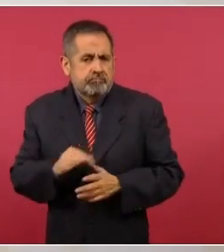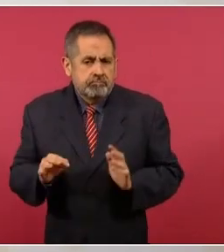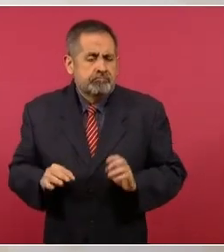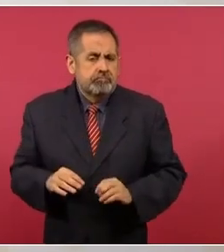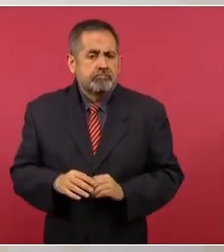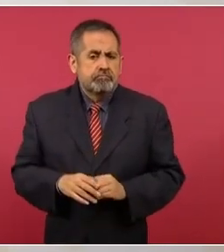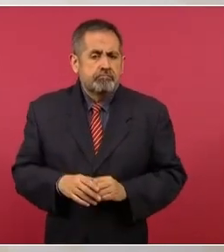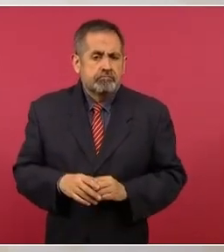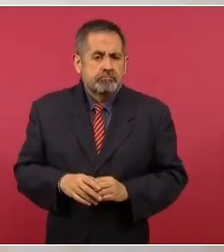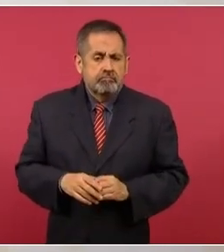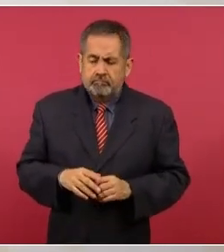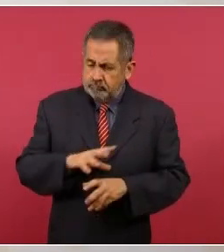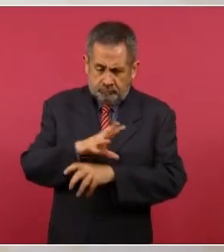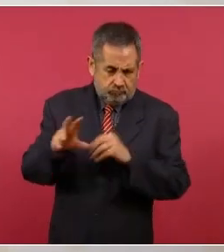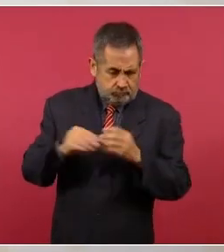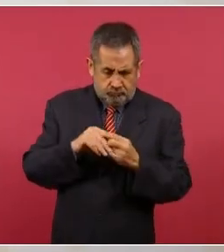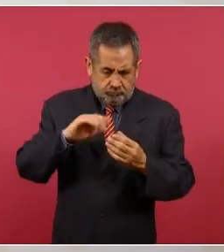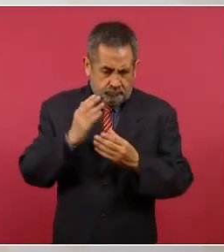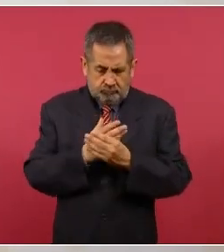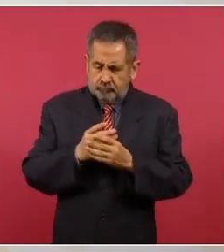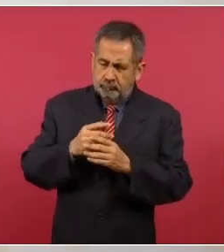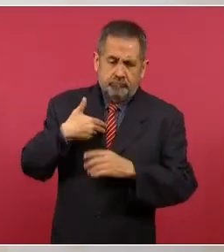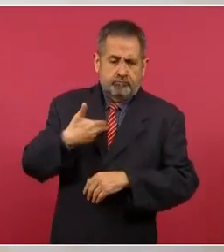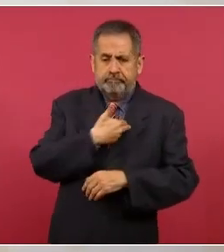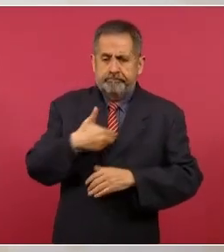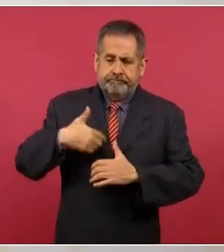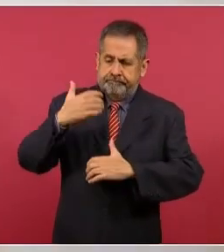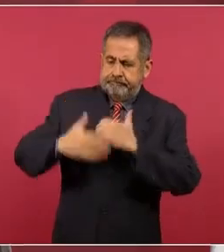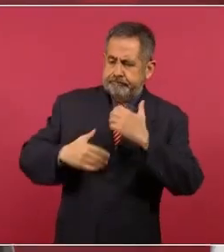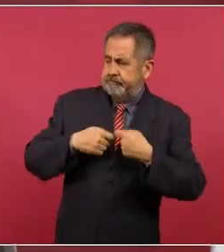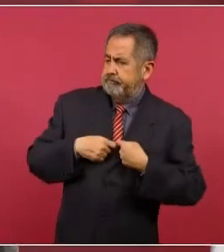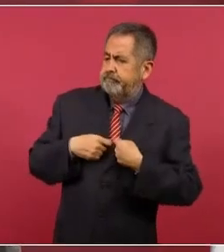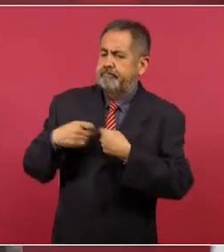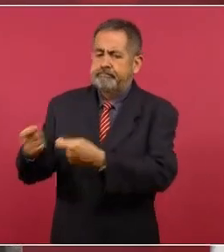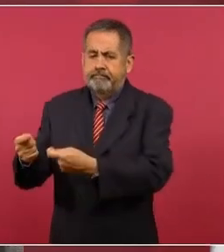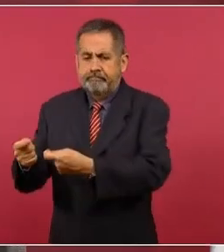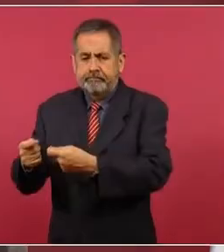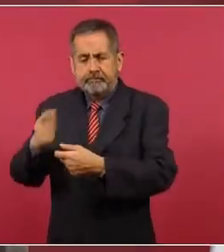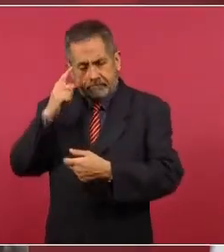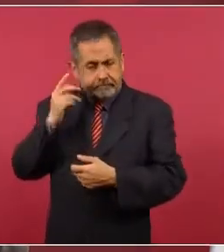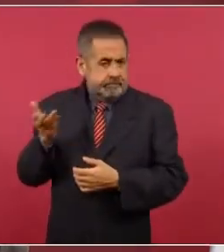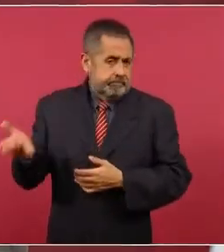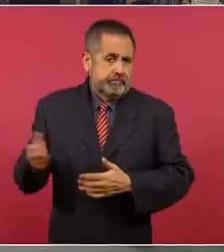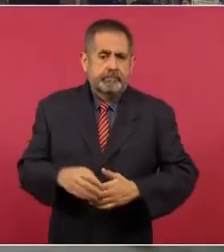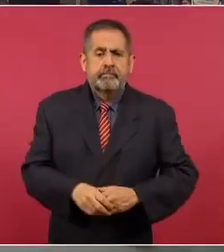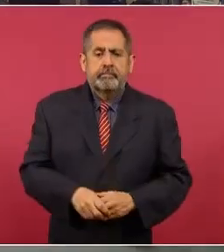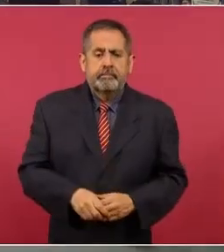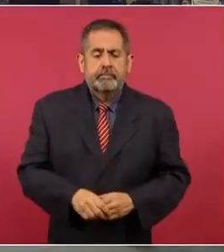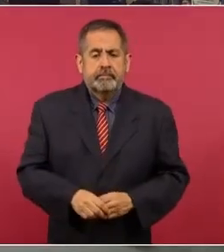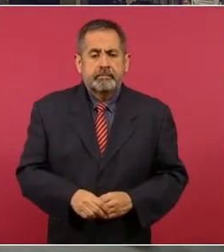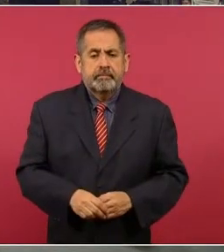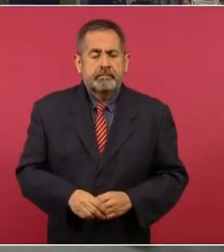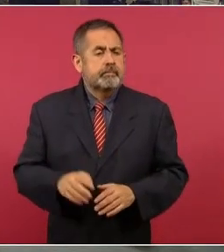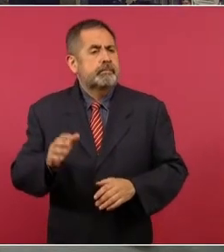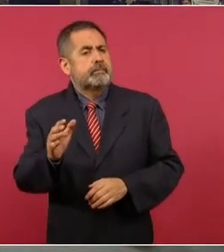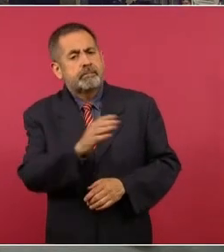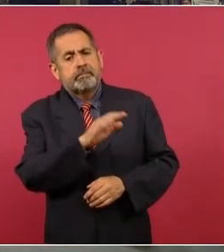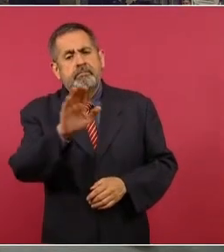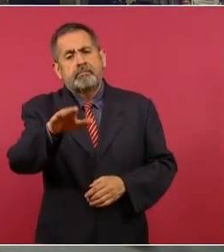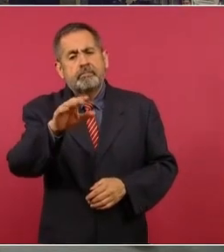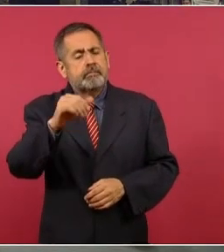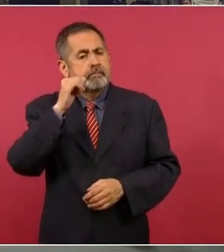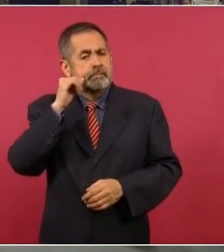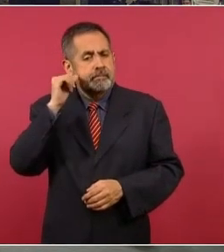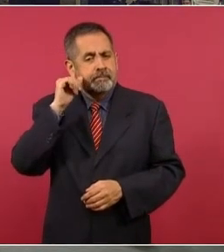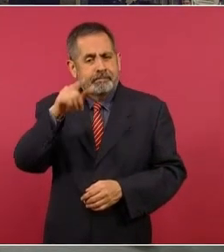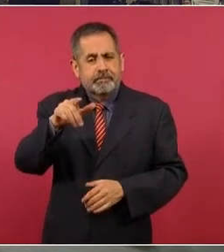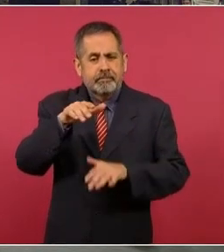entregar la presidencia. Y además, en cuanto a la marcha del domingo, ayer estábamos en las